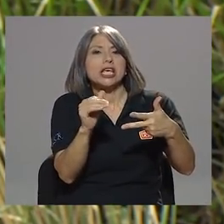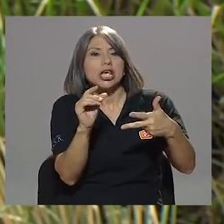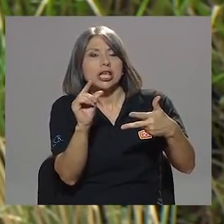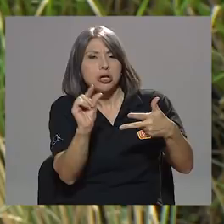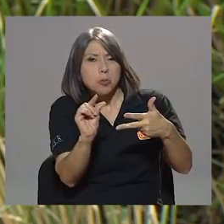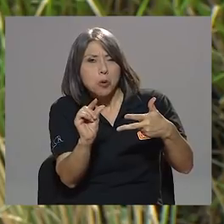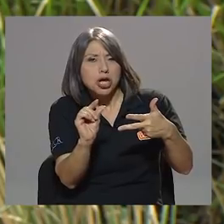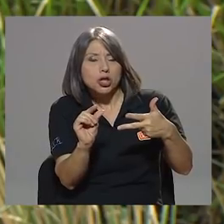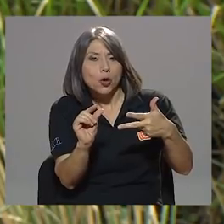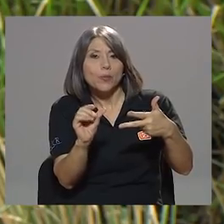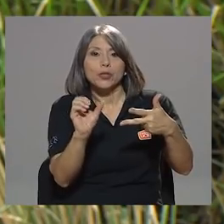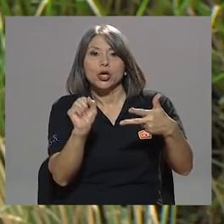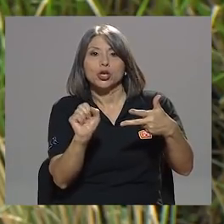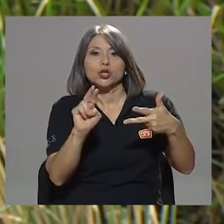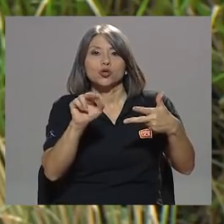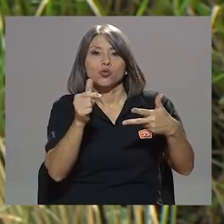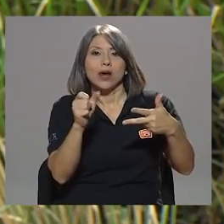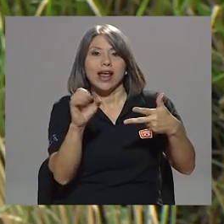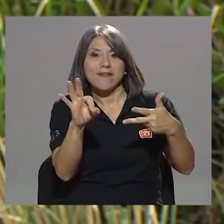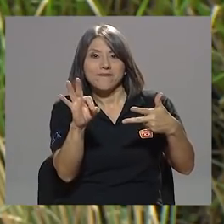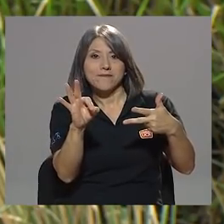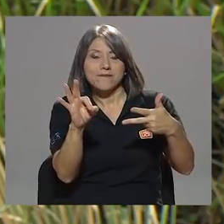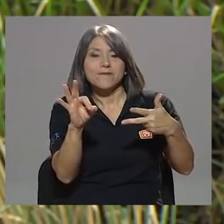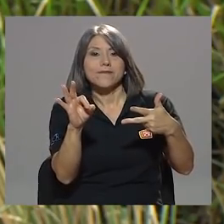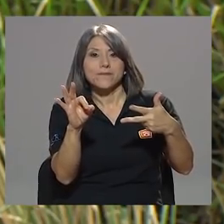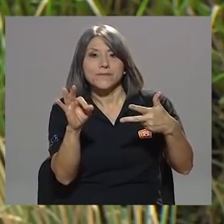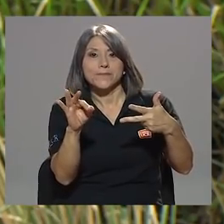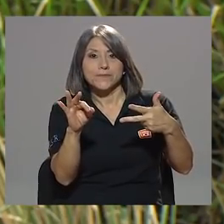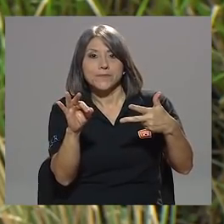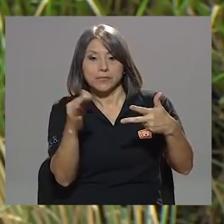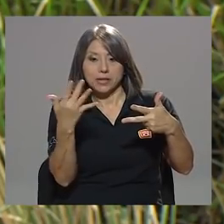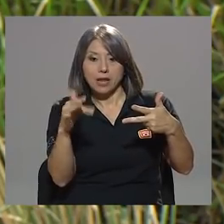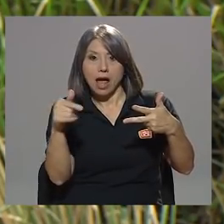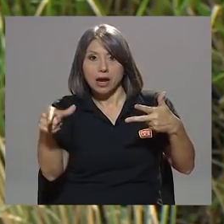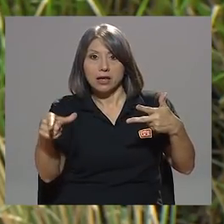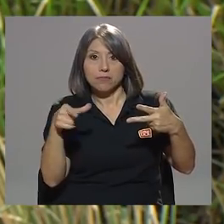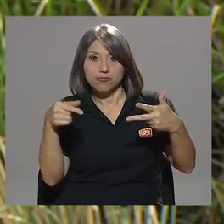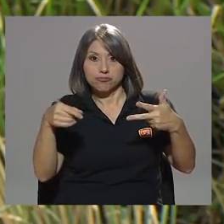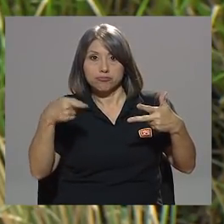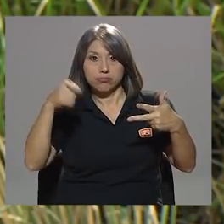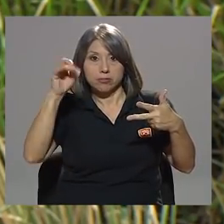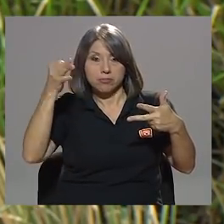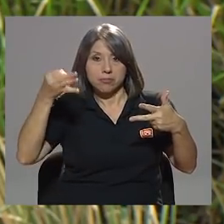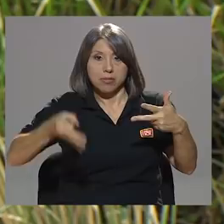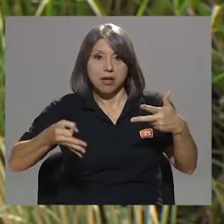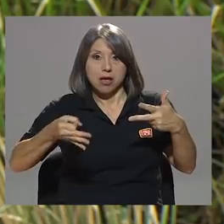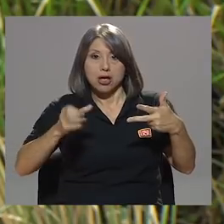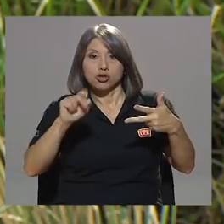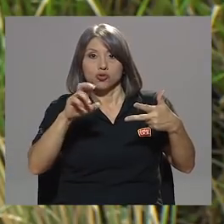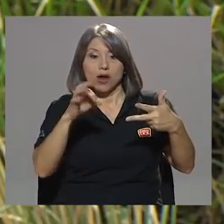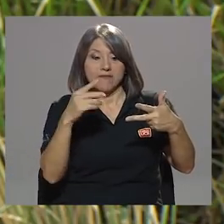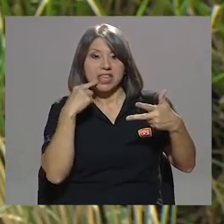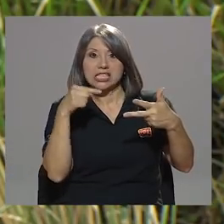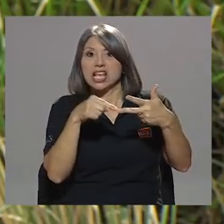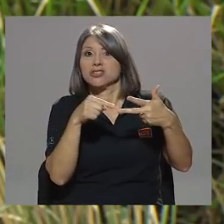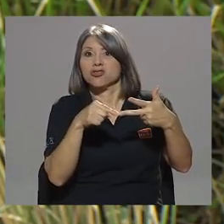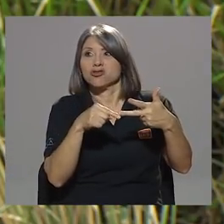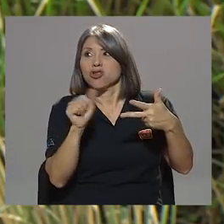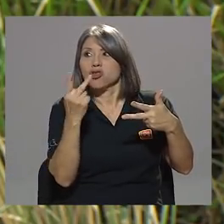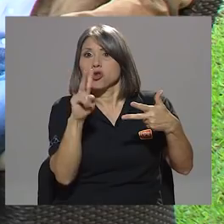dólares. Entonces, su jefe, lo tengo autentificado, no sabe qué se hicieron.